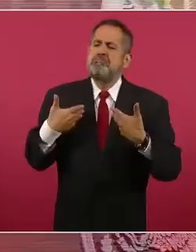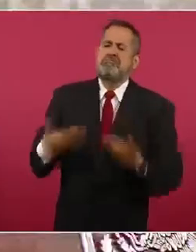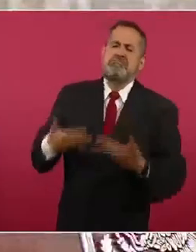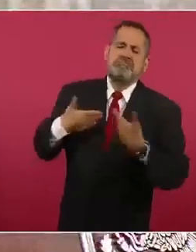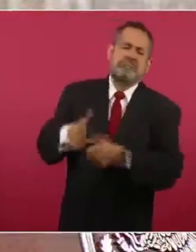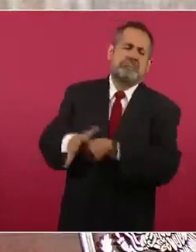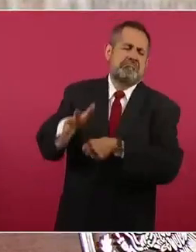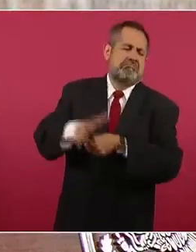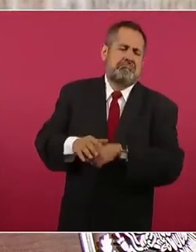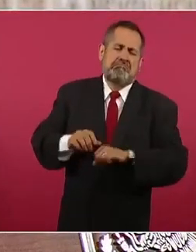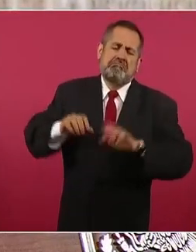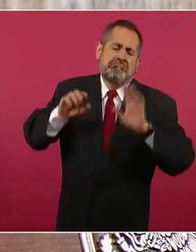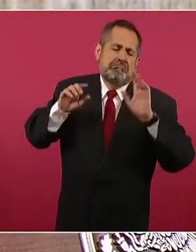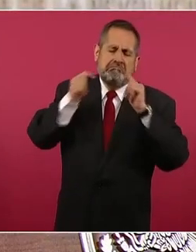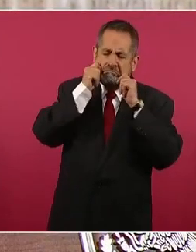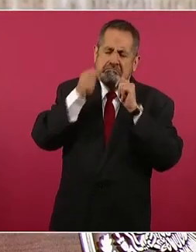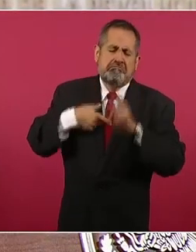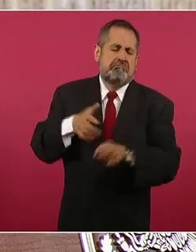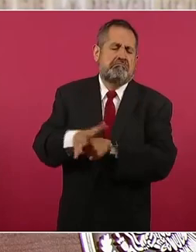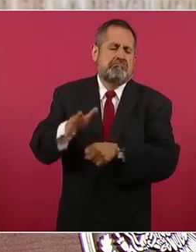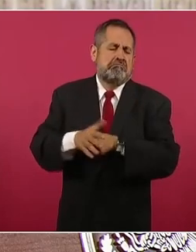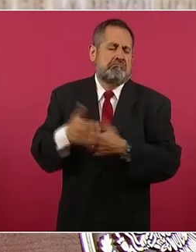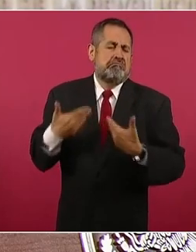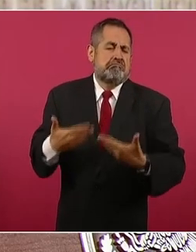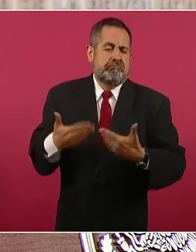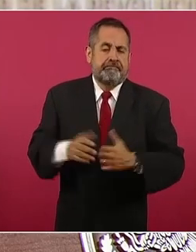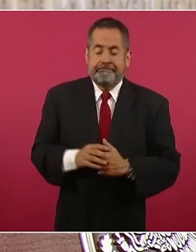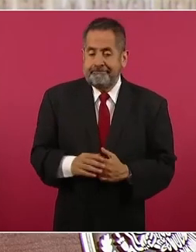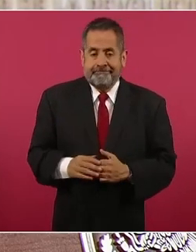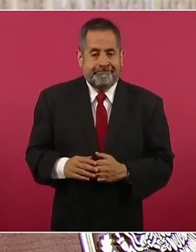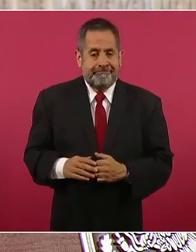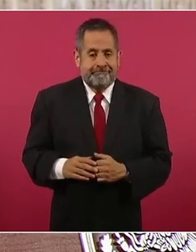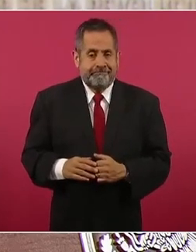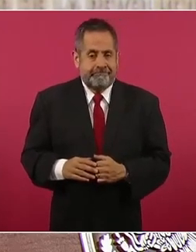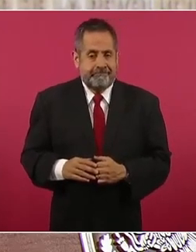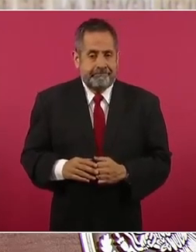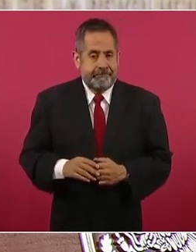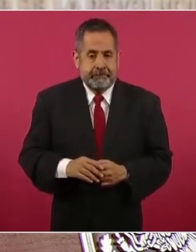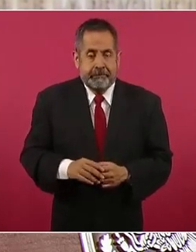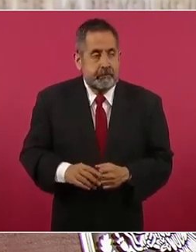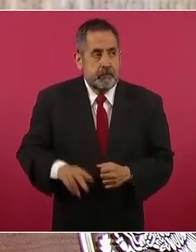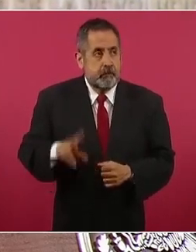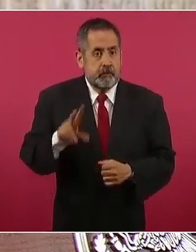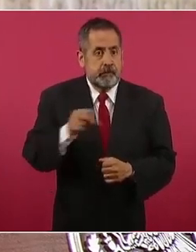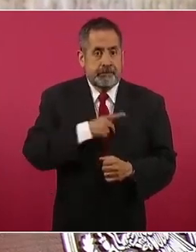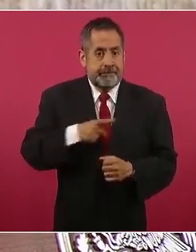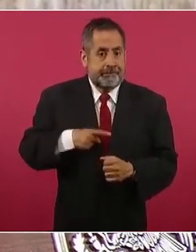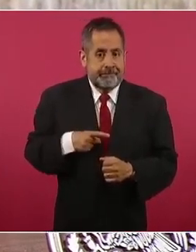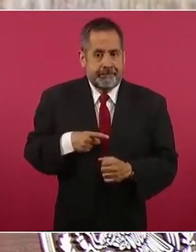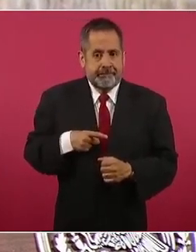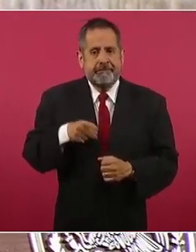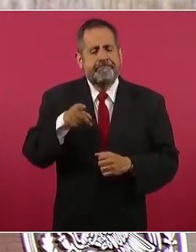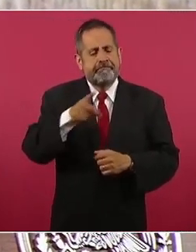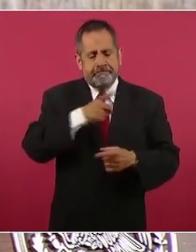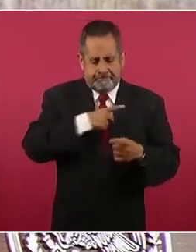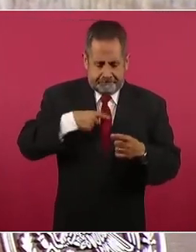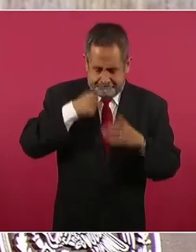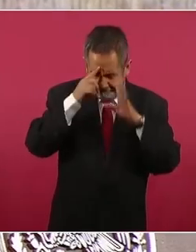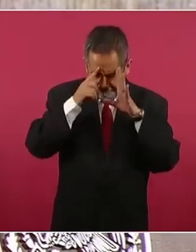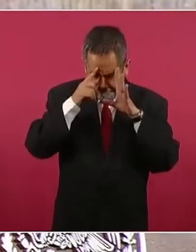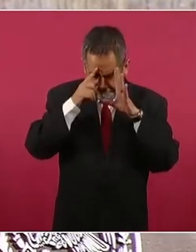que desde luego No rectifiquen